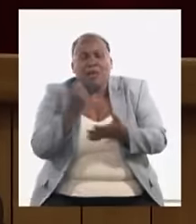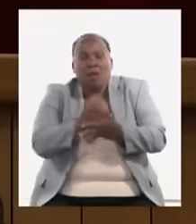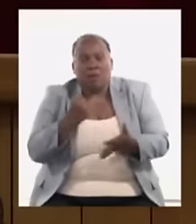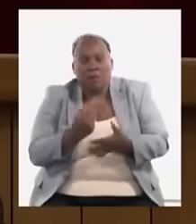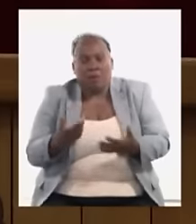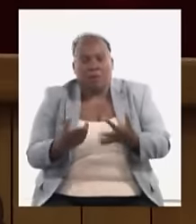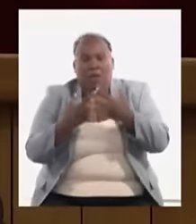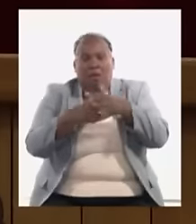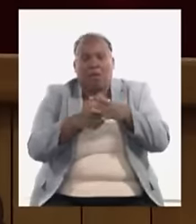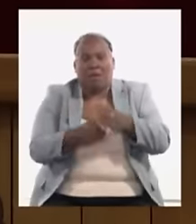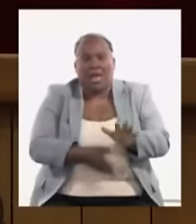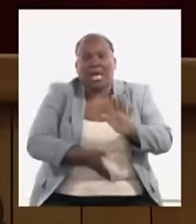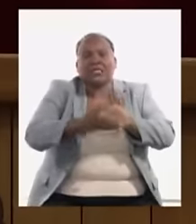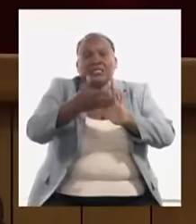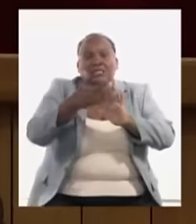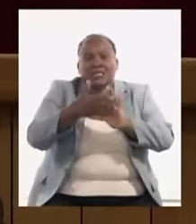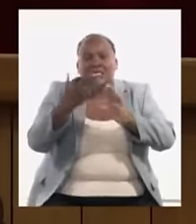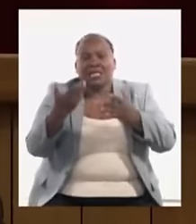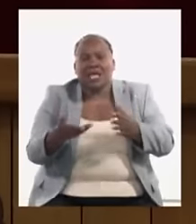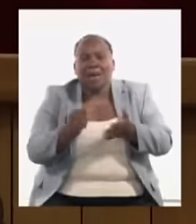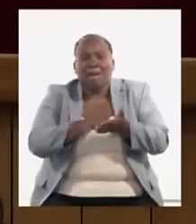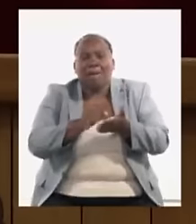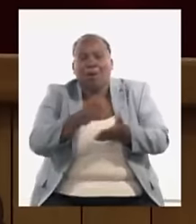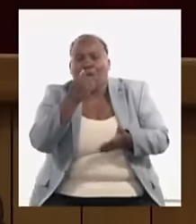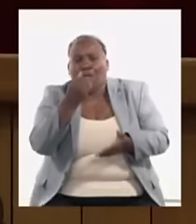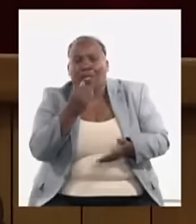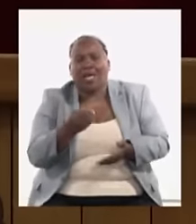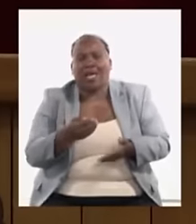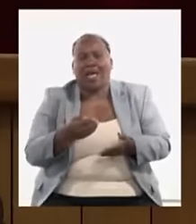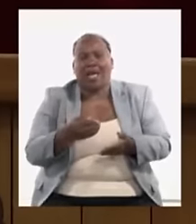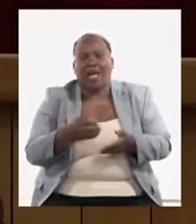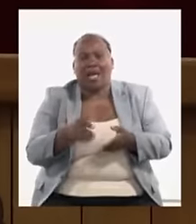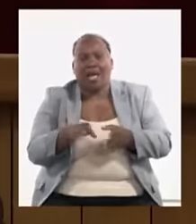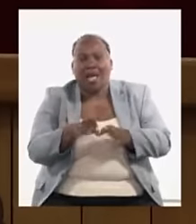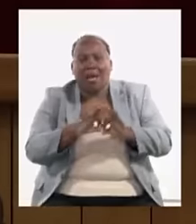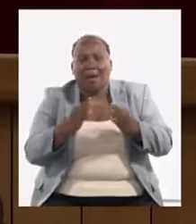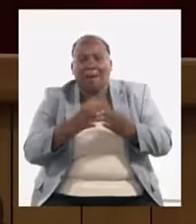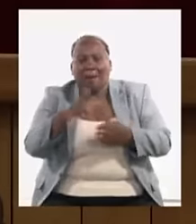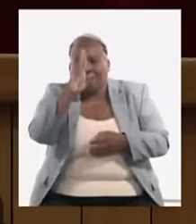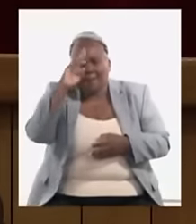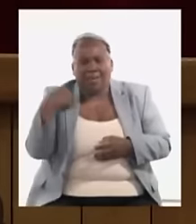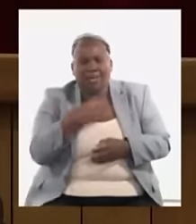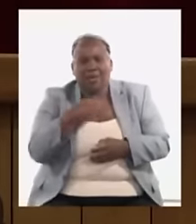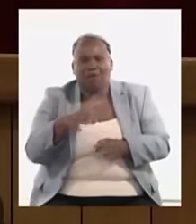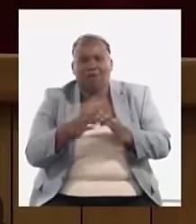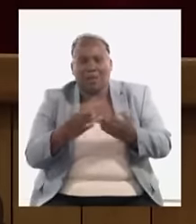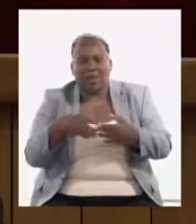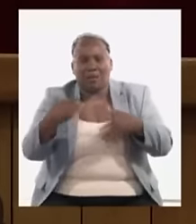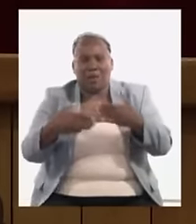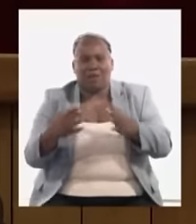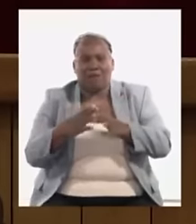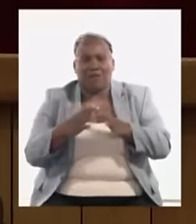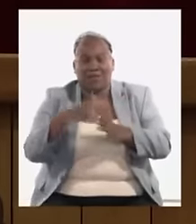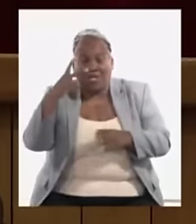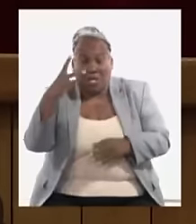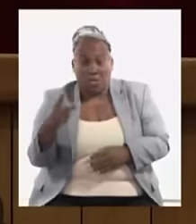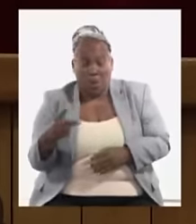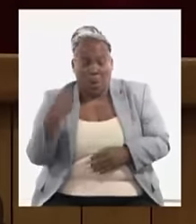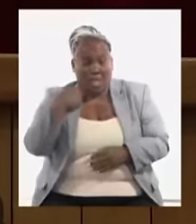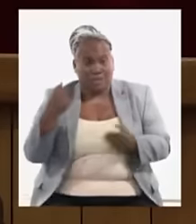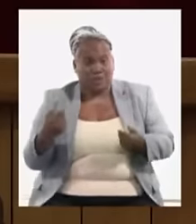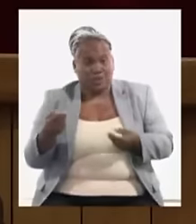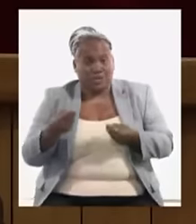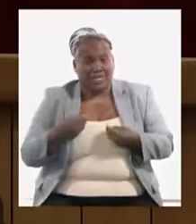consultorio me van a reparar la bodega van a de los problemas míos de vivienda me tocaron dos para este año